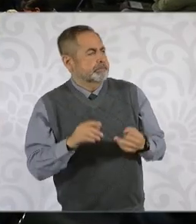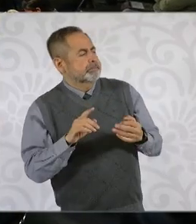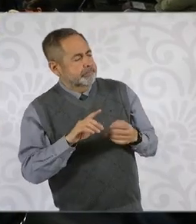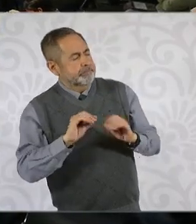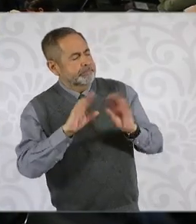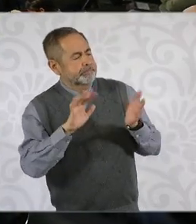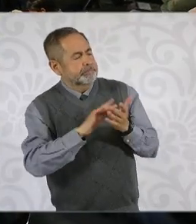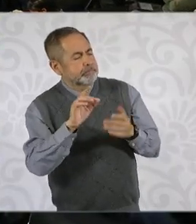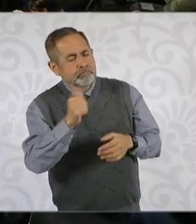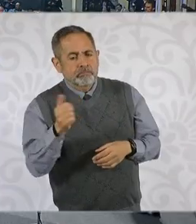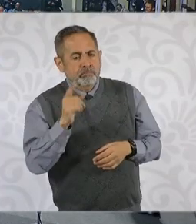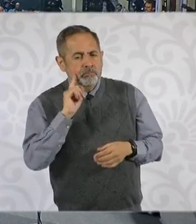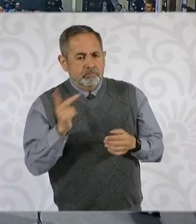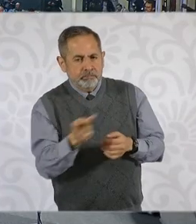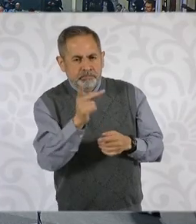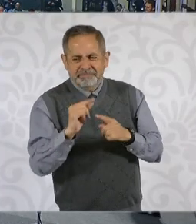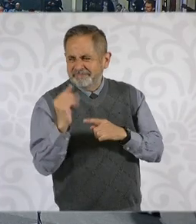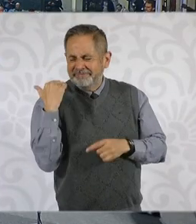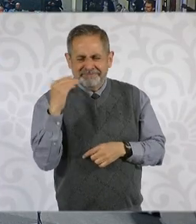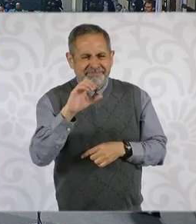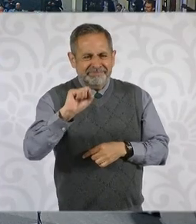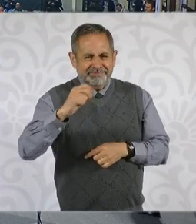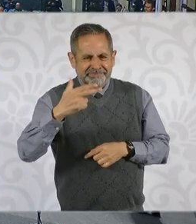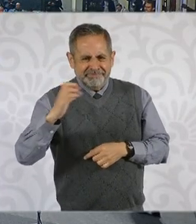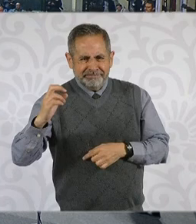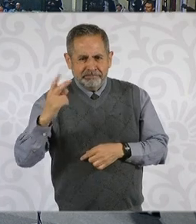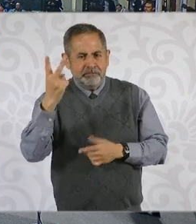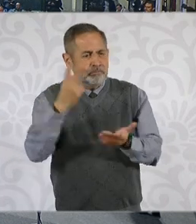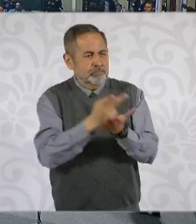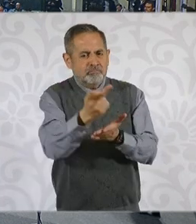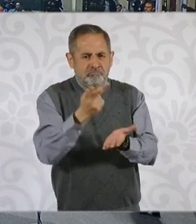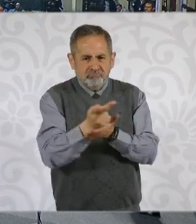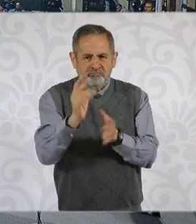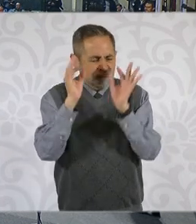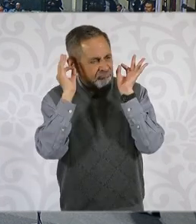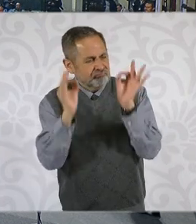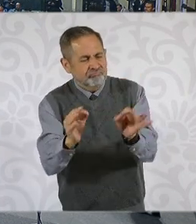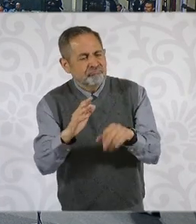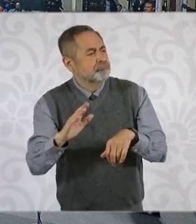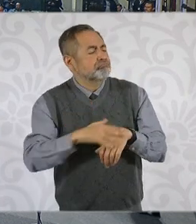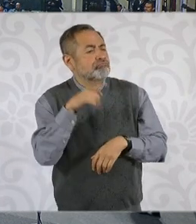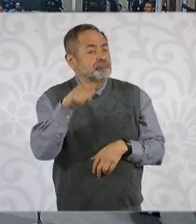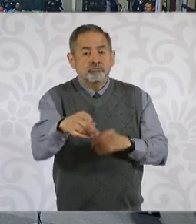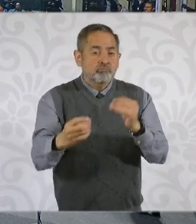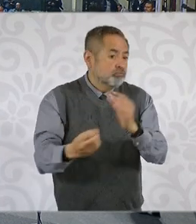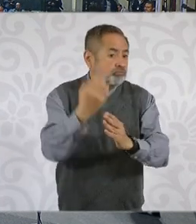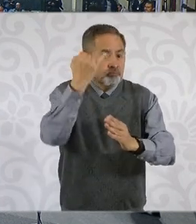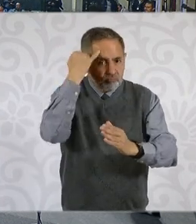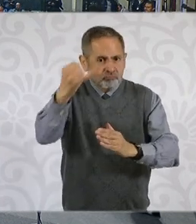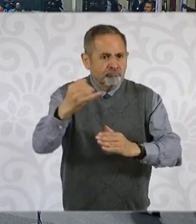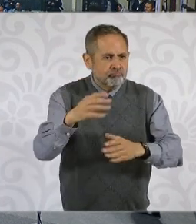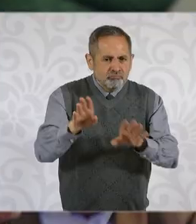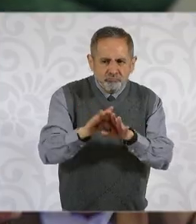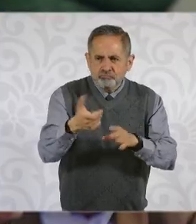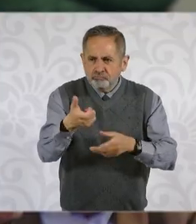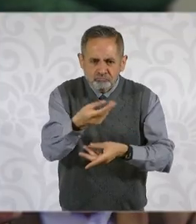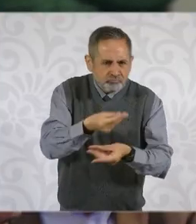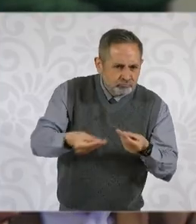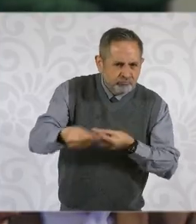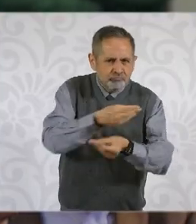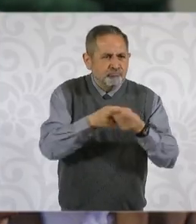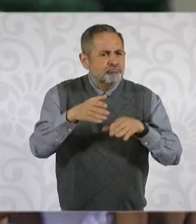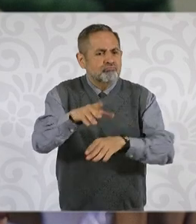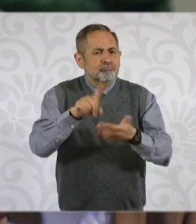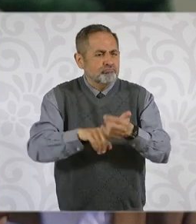En las últimas horas Secretaría de Hacienda recibió dos premios por considerar un tema de innovación y transacción en el sector